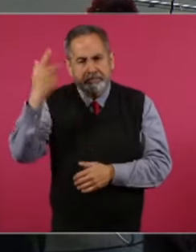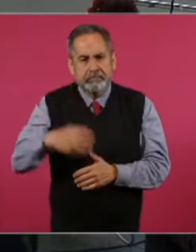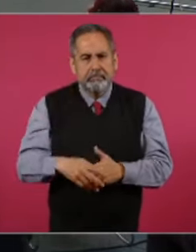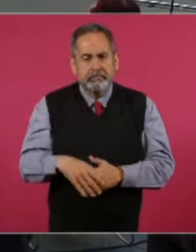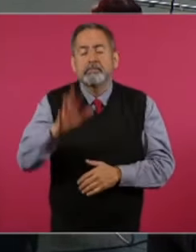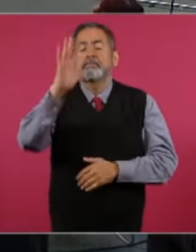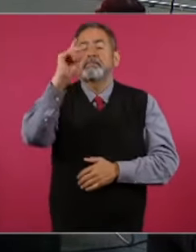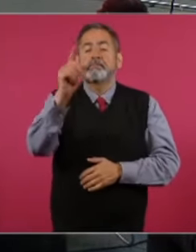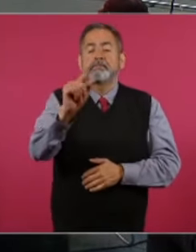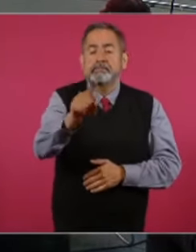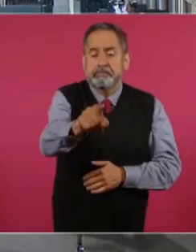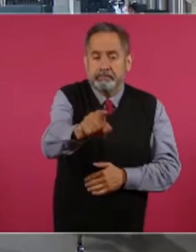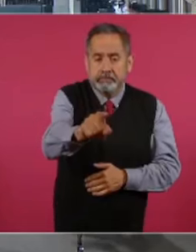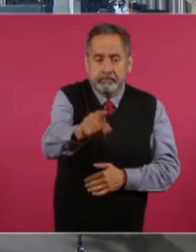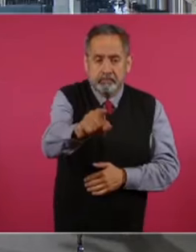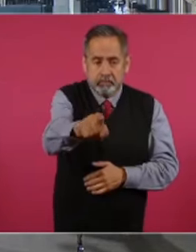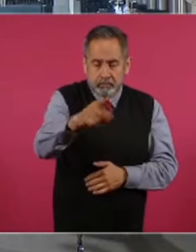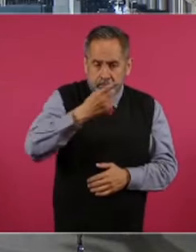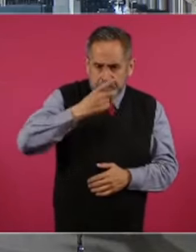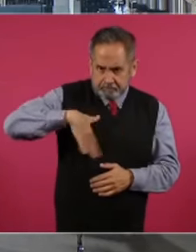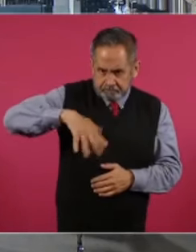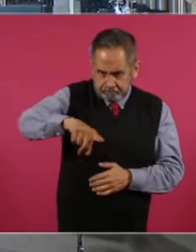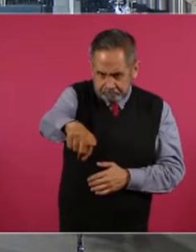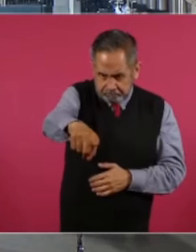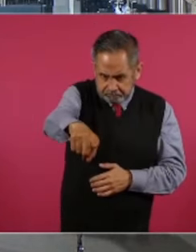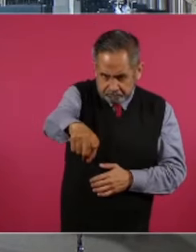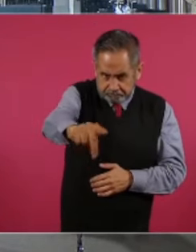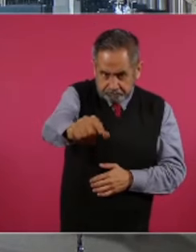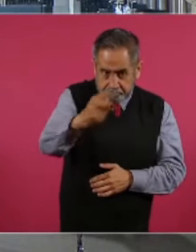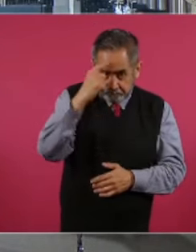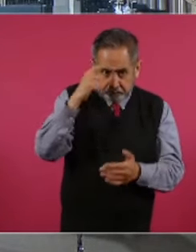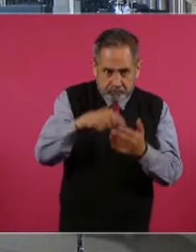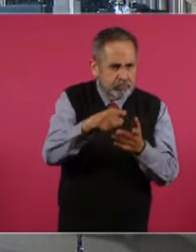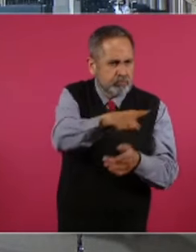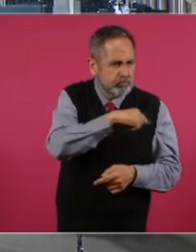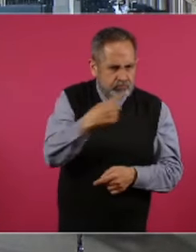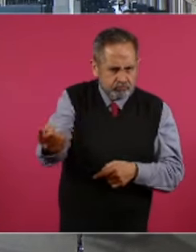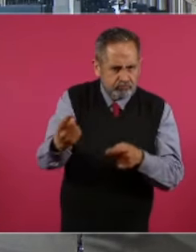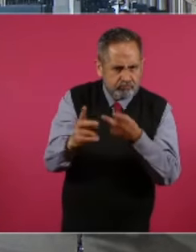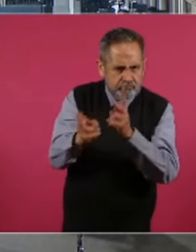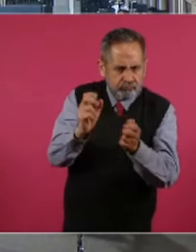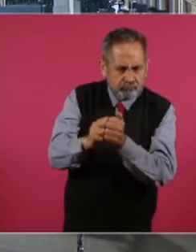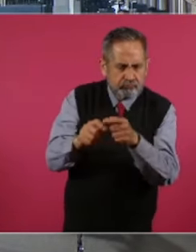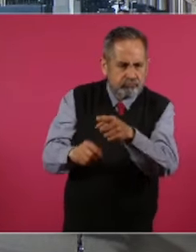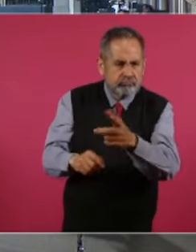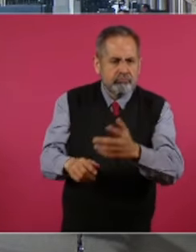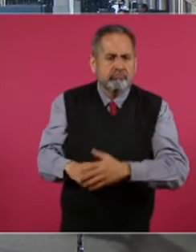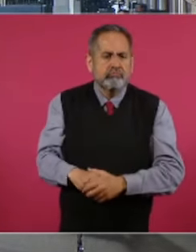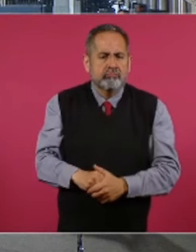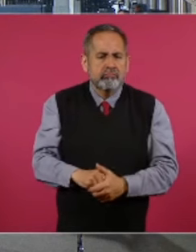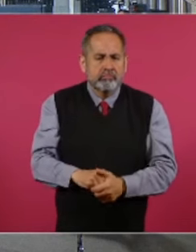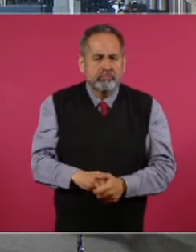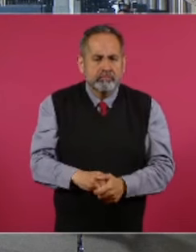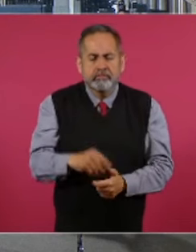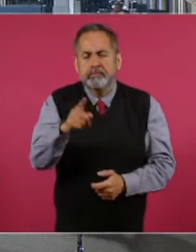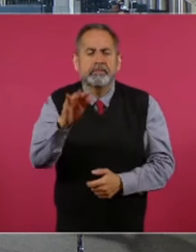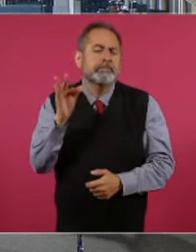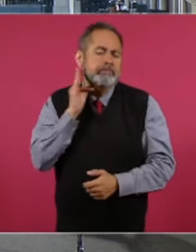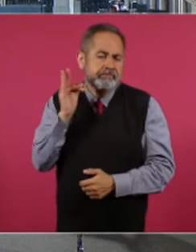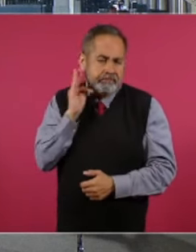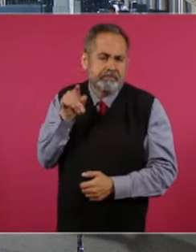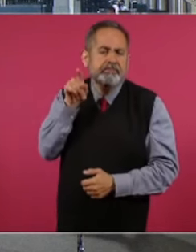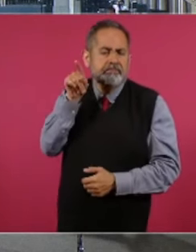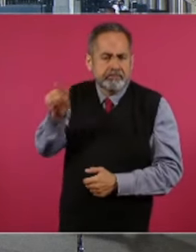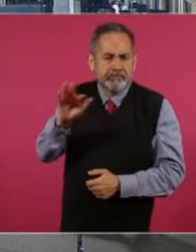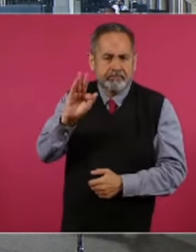Ah, pero lo que tú comentabas, yo creo, ¿tú le puedes comentar? Ah, la Fiscalía General